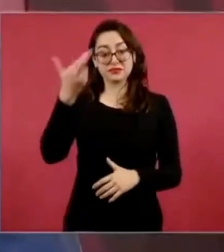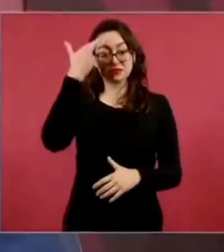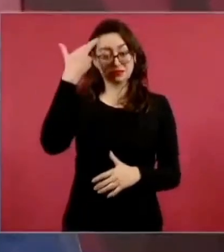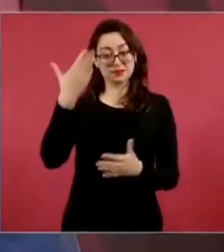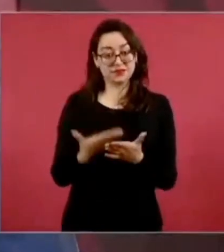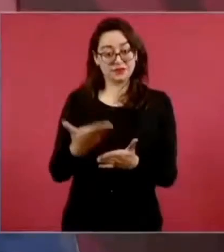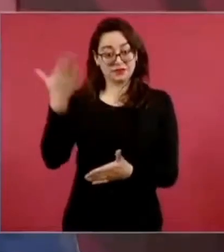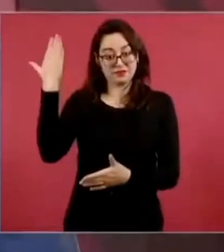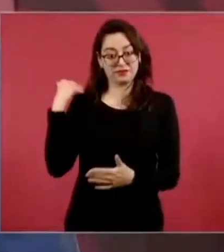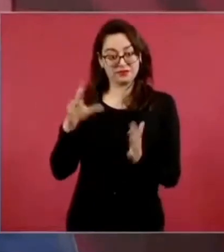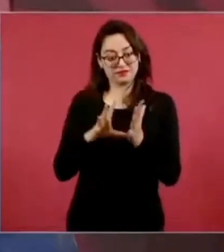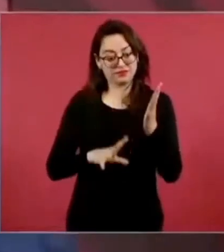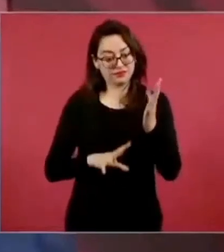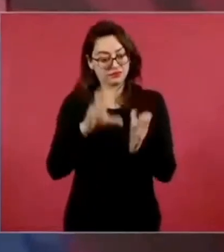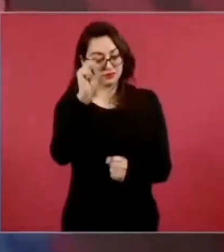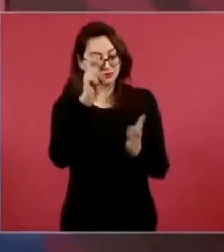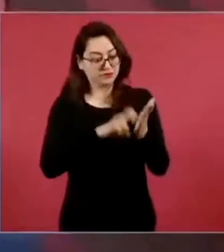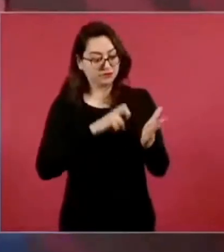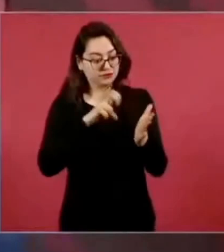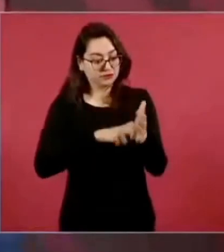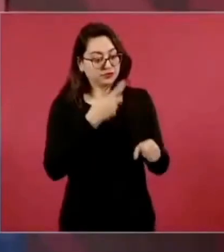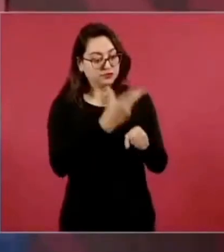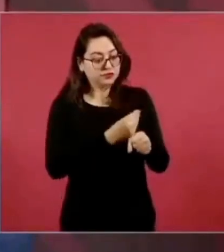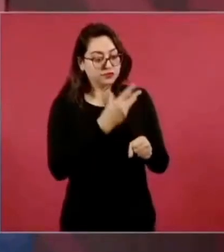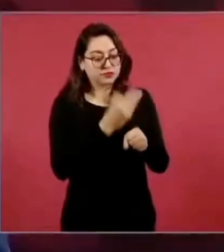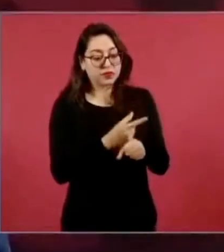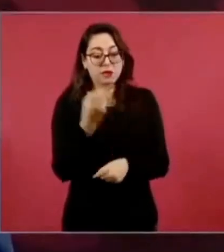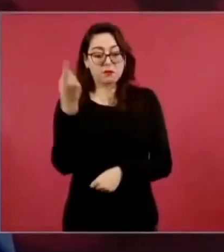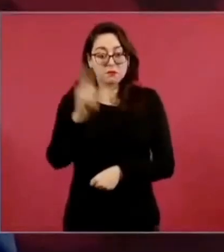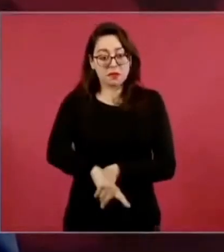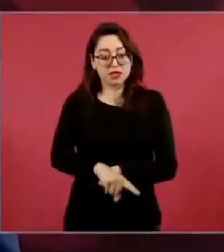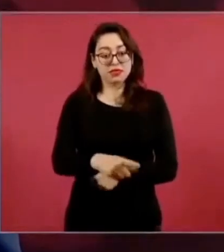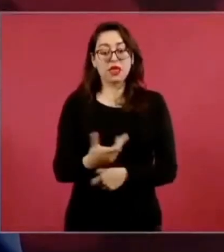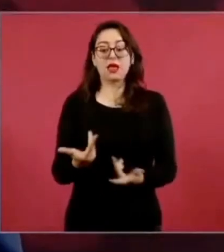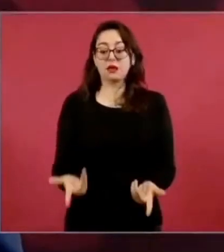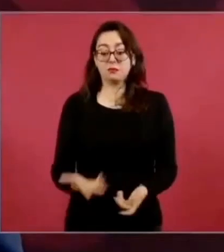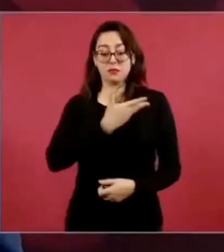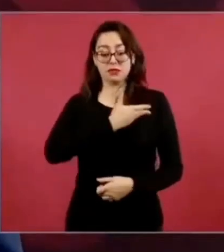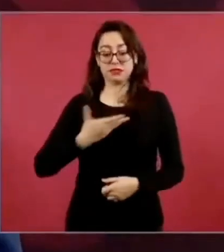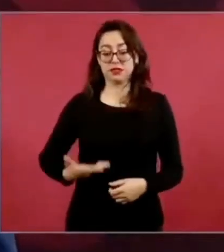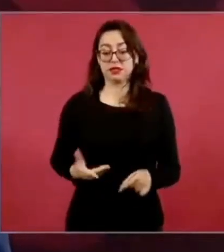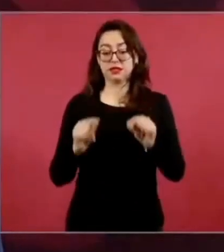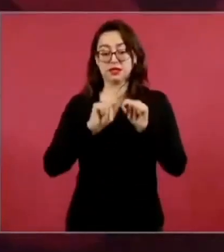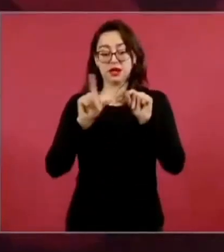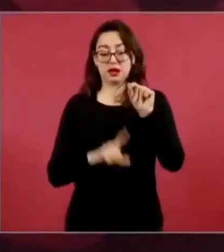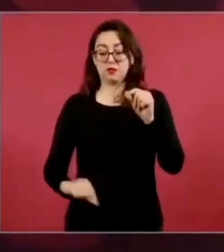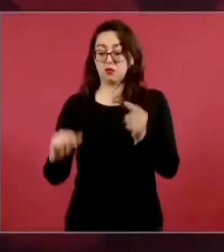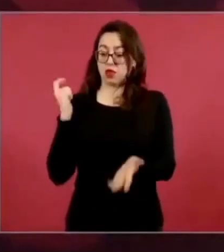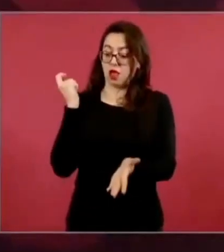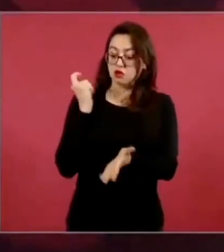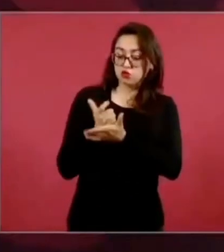está en la constitución en el artículo